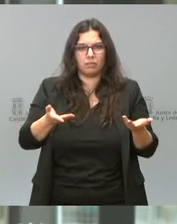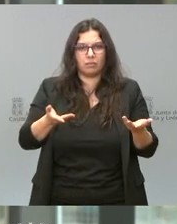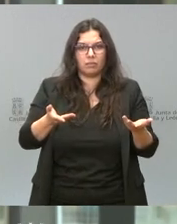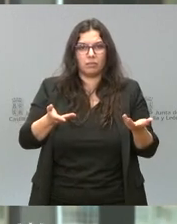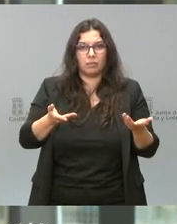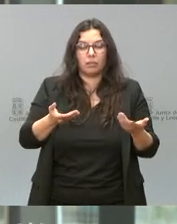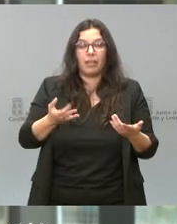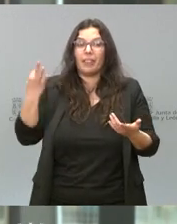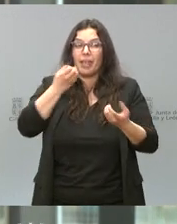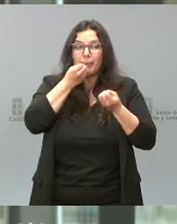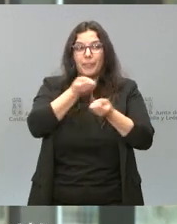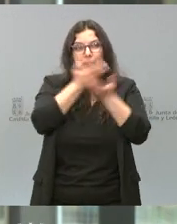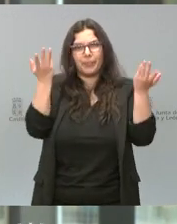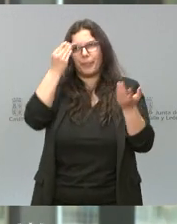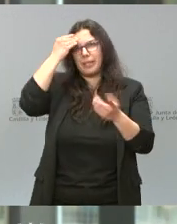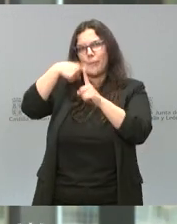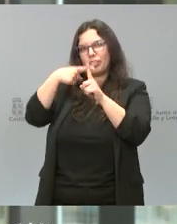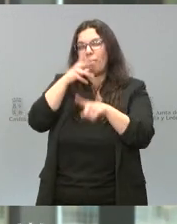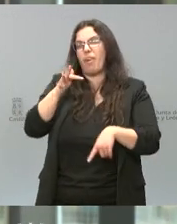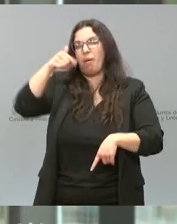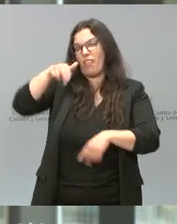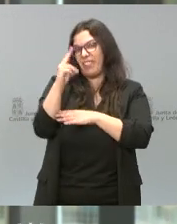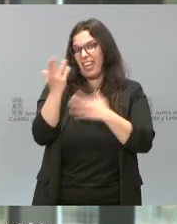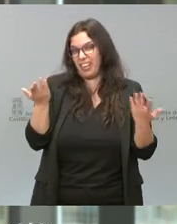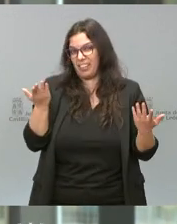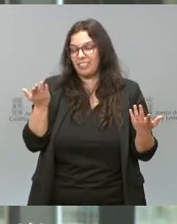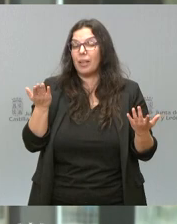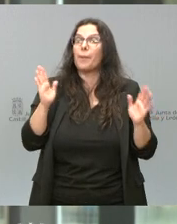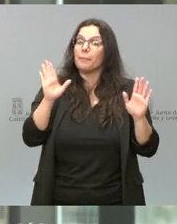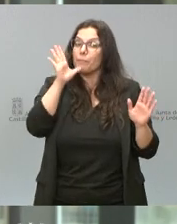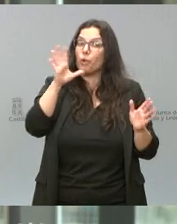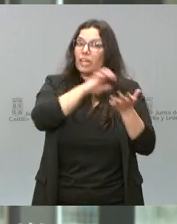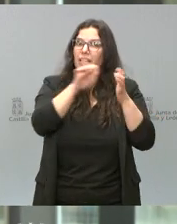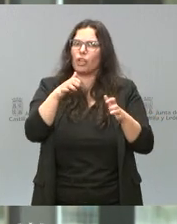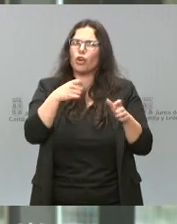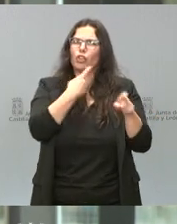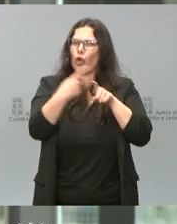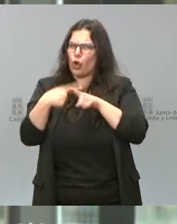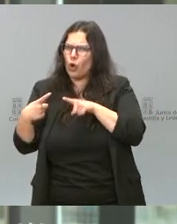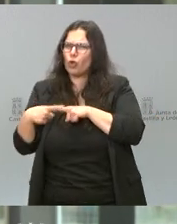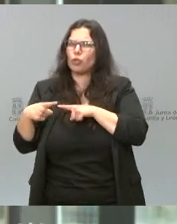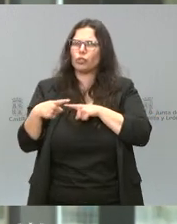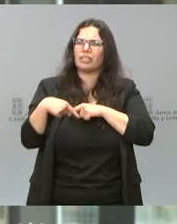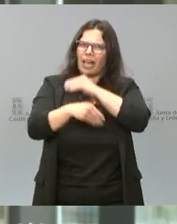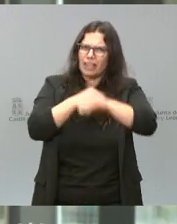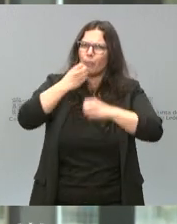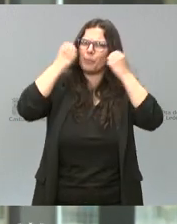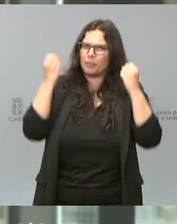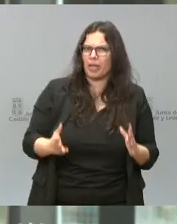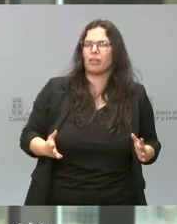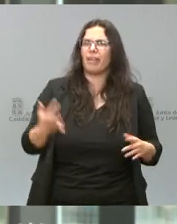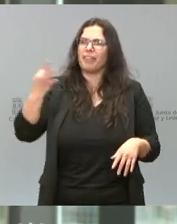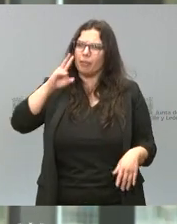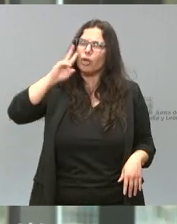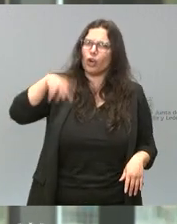creo que hay que lanzar un mensaje positivo, hoy es viernes, porque en Castilla y León hacemos muchas cosas y las hacemos bien y deberíamos de